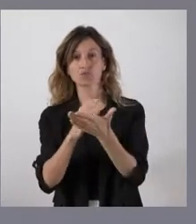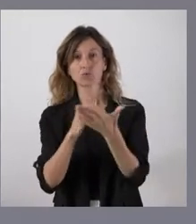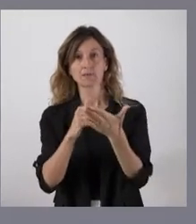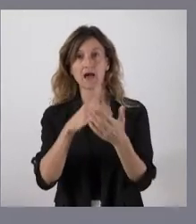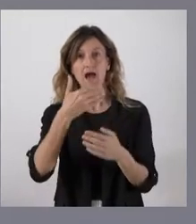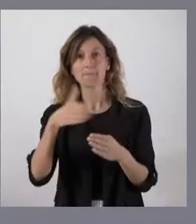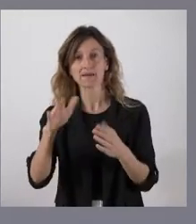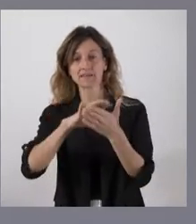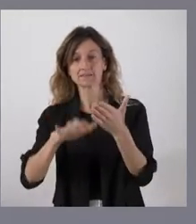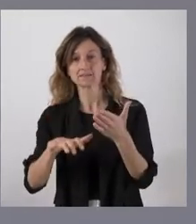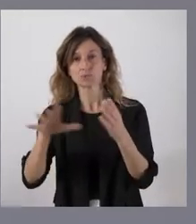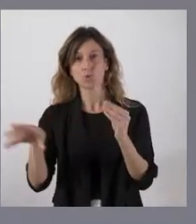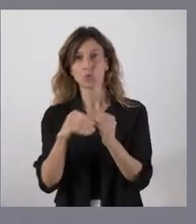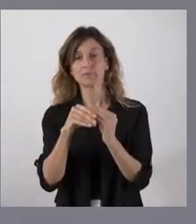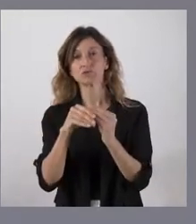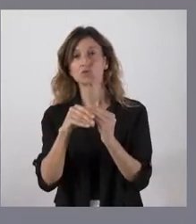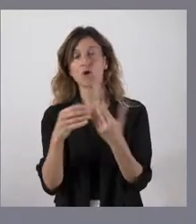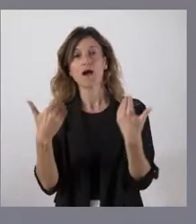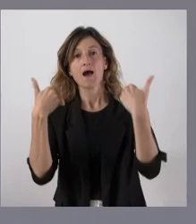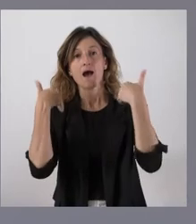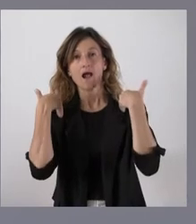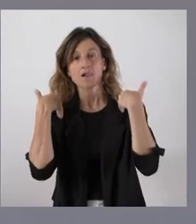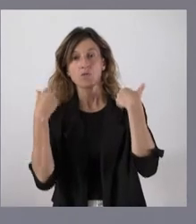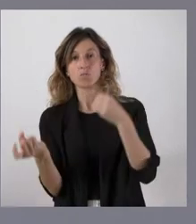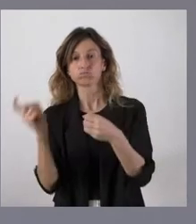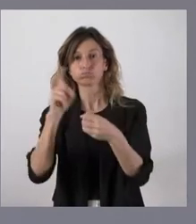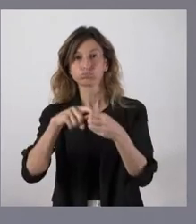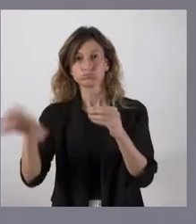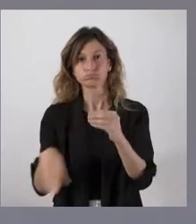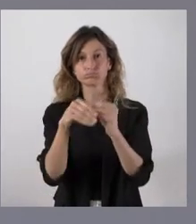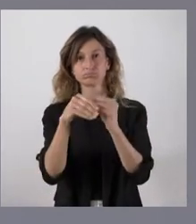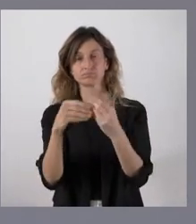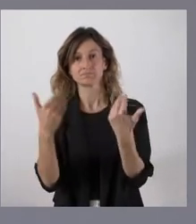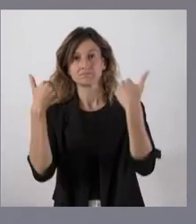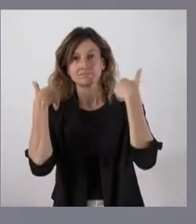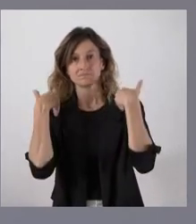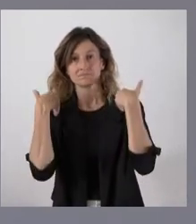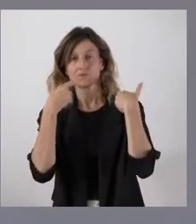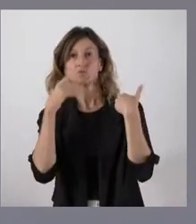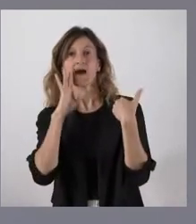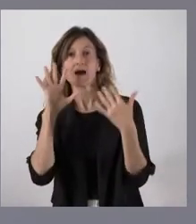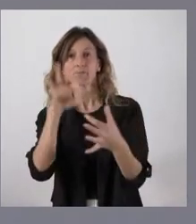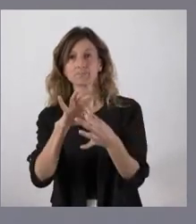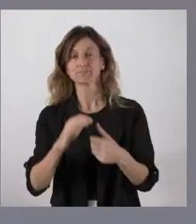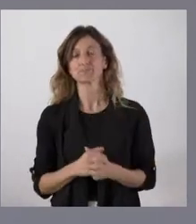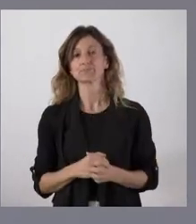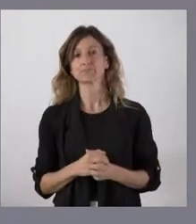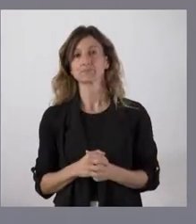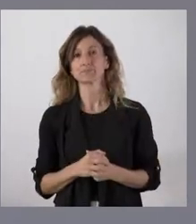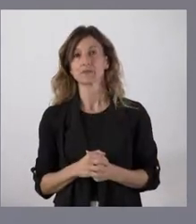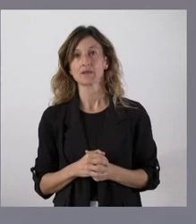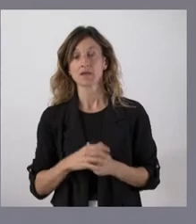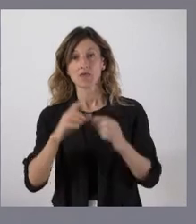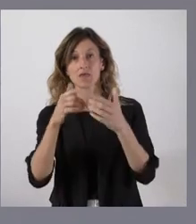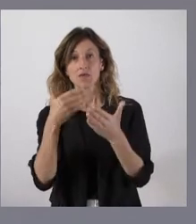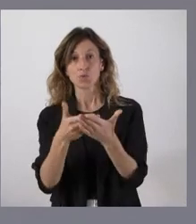aparte y por escrito el acto cargo se adhiere a ese código ético al que usted hacía referencia. Lógicamente ahora este documento que